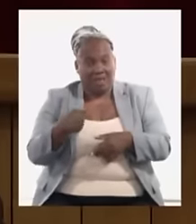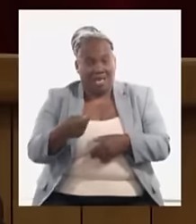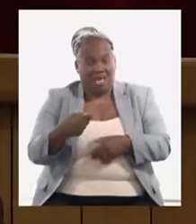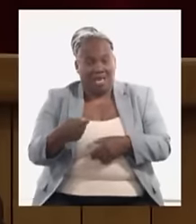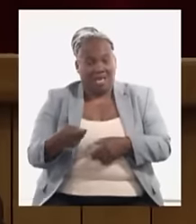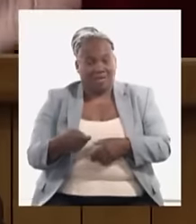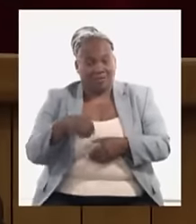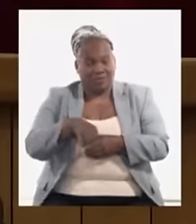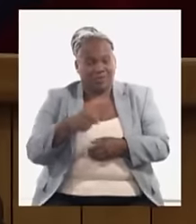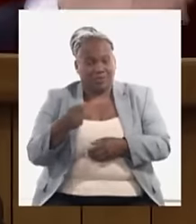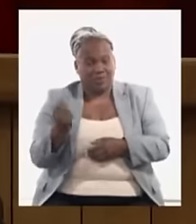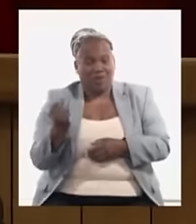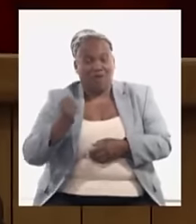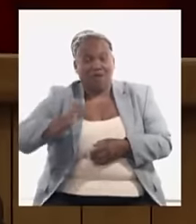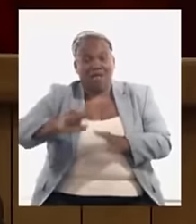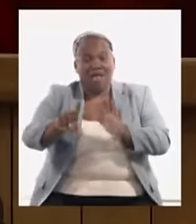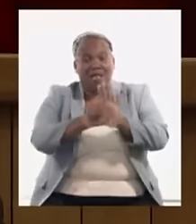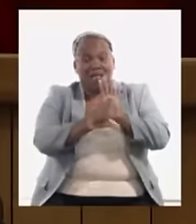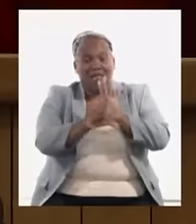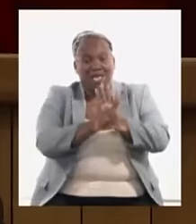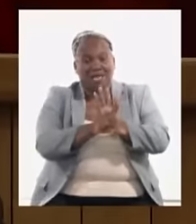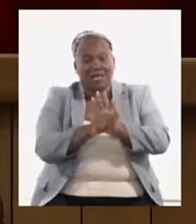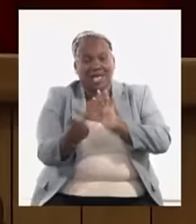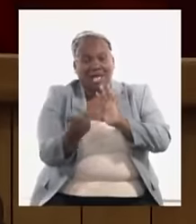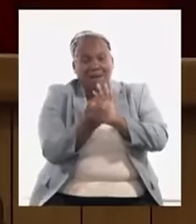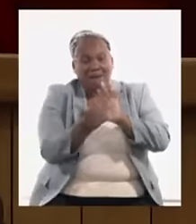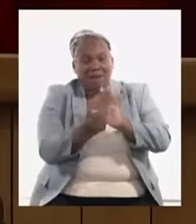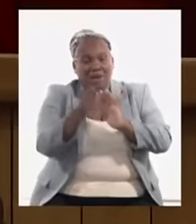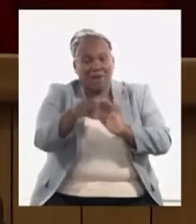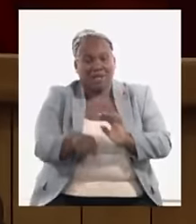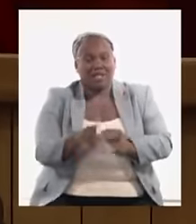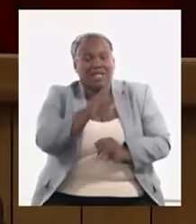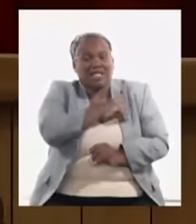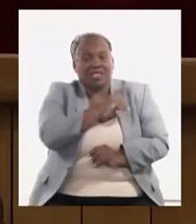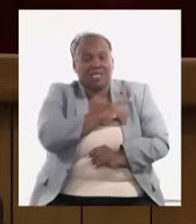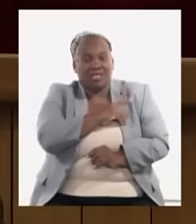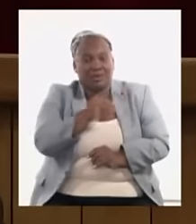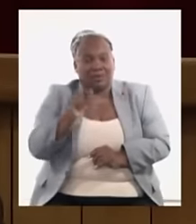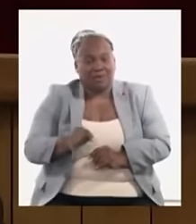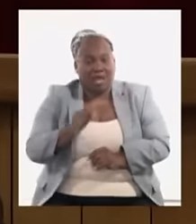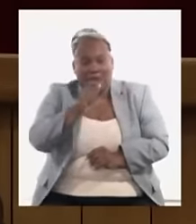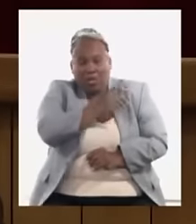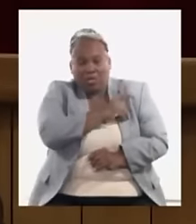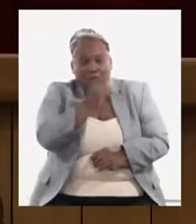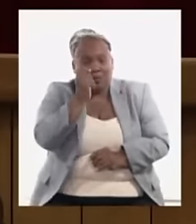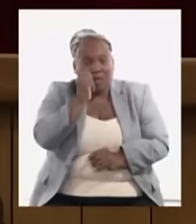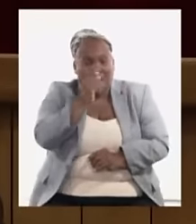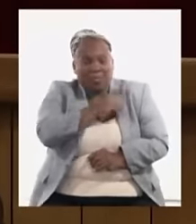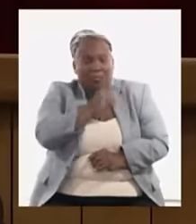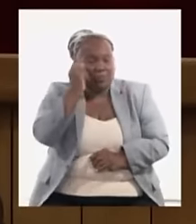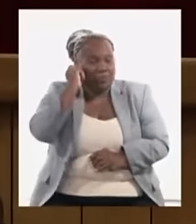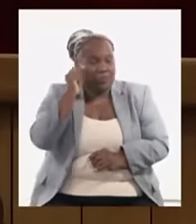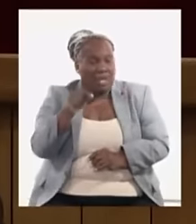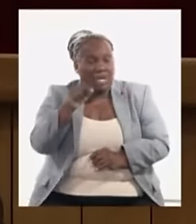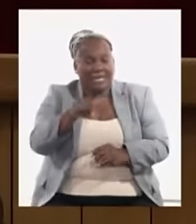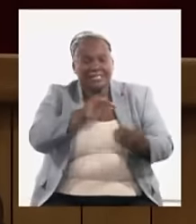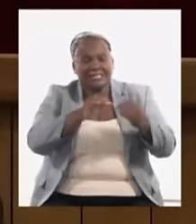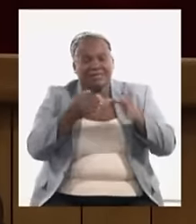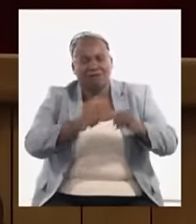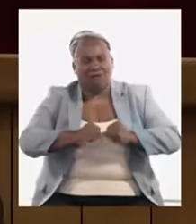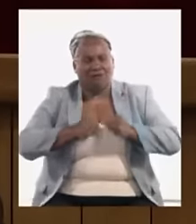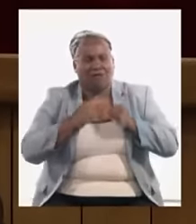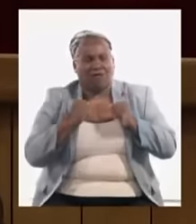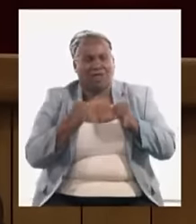violar una ley porque se aprueba aquí por todos los diputados como una ley y eso es algo que nosotros hemos discutido con fuerza